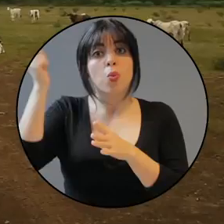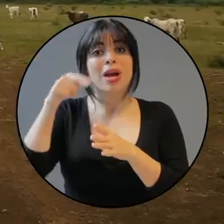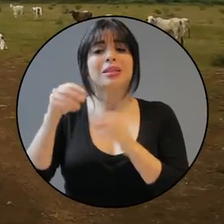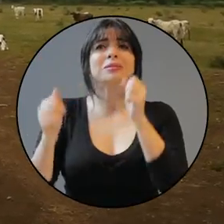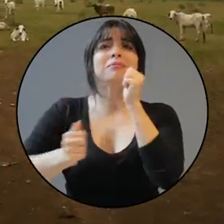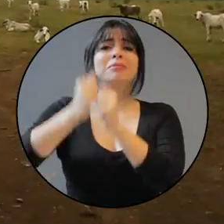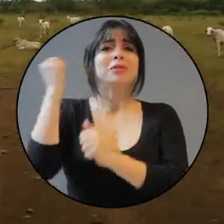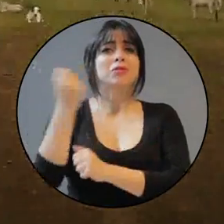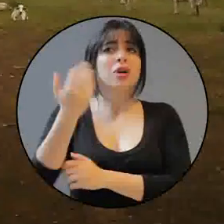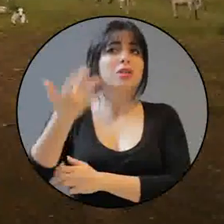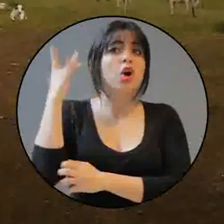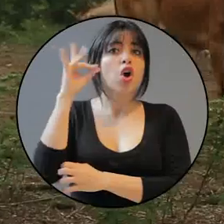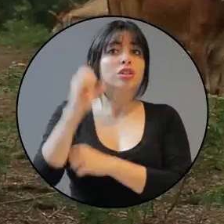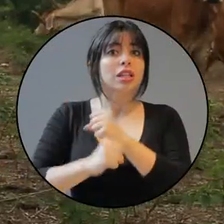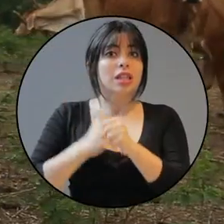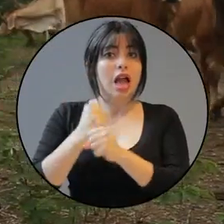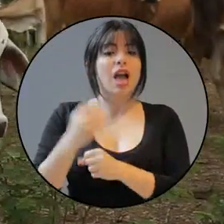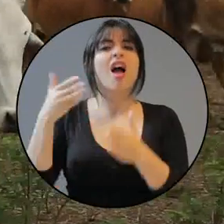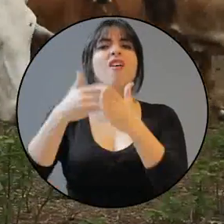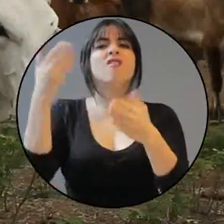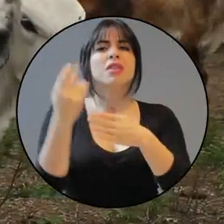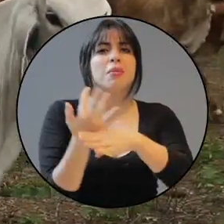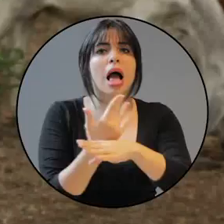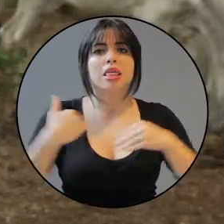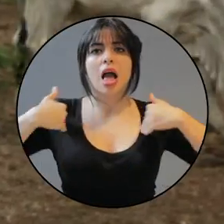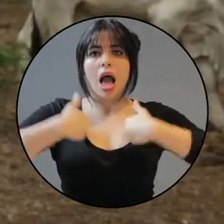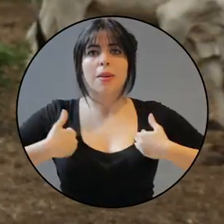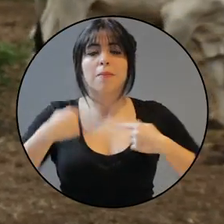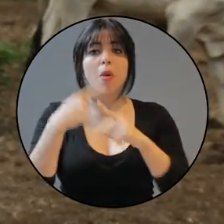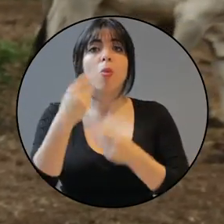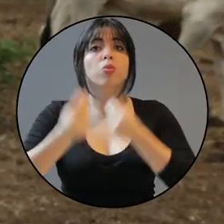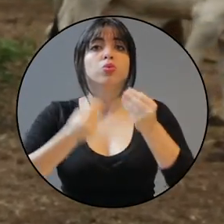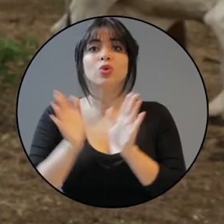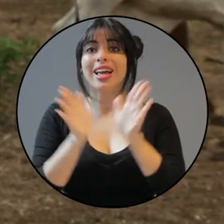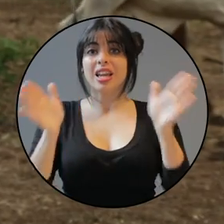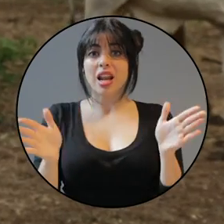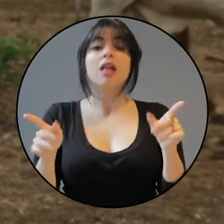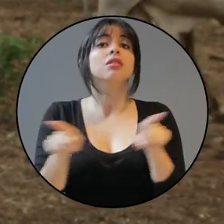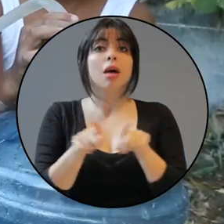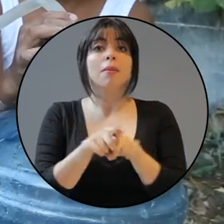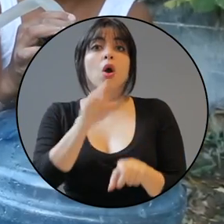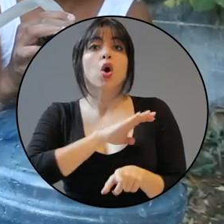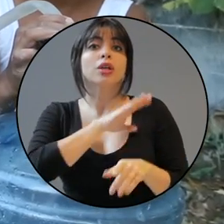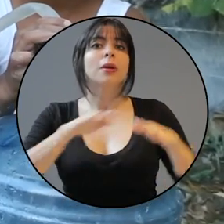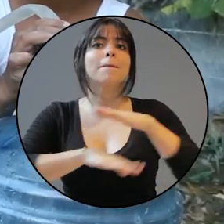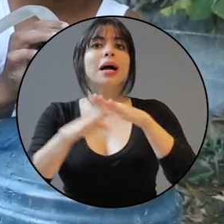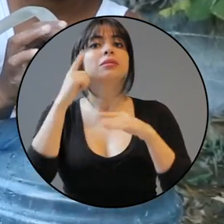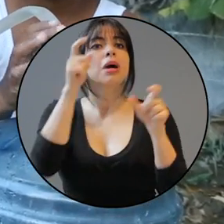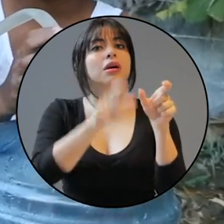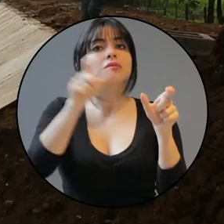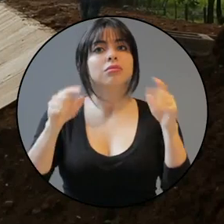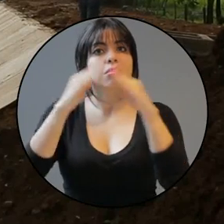grande en ocho décadas y amenaza cultivos, animales, la producción en general e incluso las condiciones básicas para sus